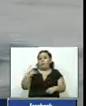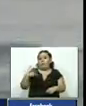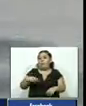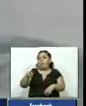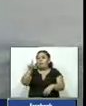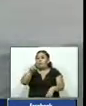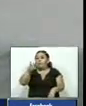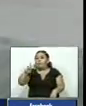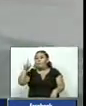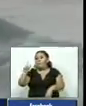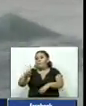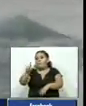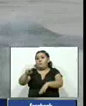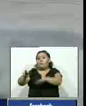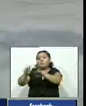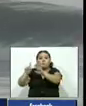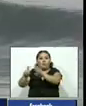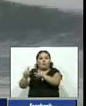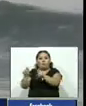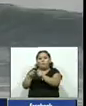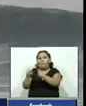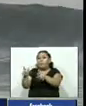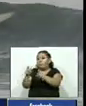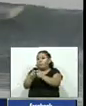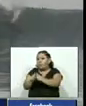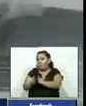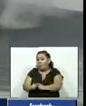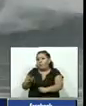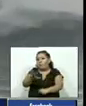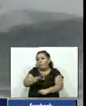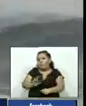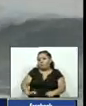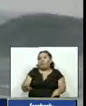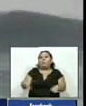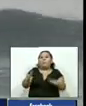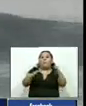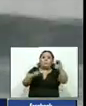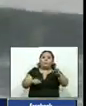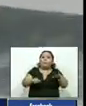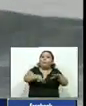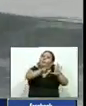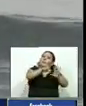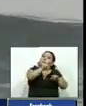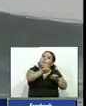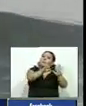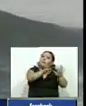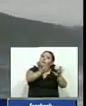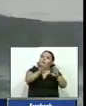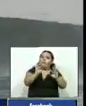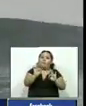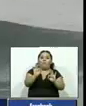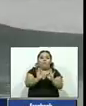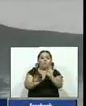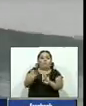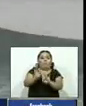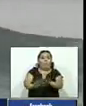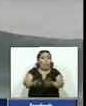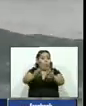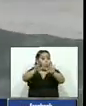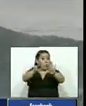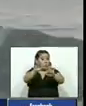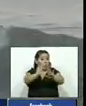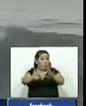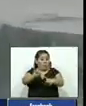.16 puntos para el salvadoreño sobre un 8.97 que lo clasificó también entre los mejores 8 surfistas de